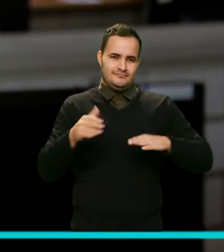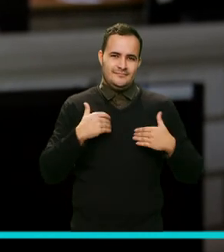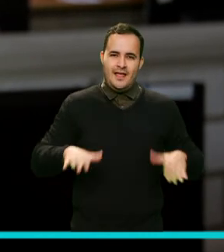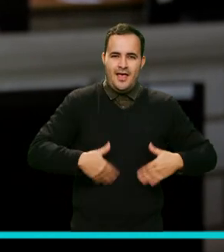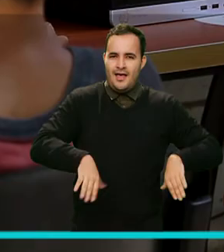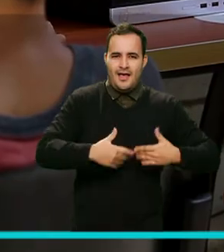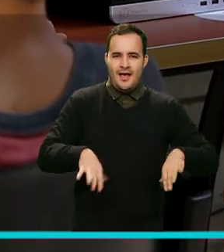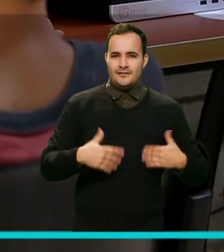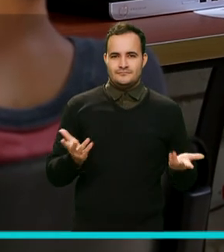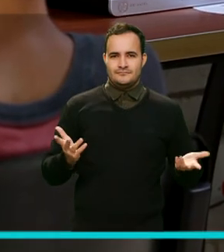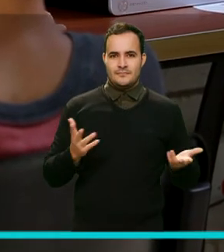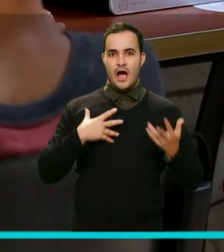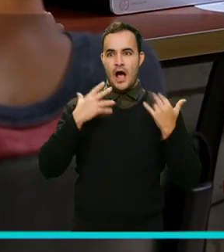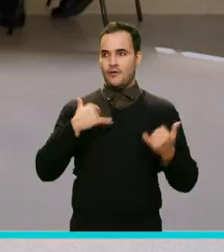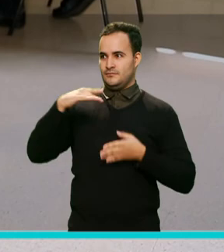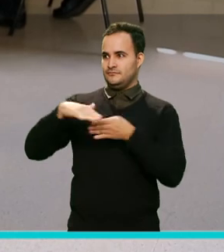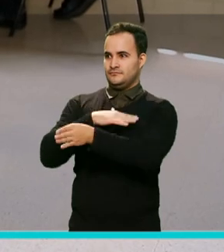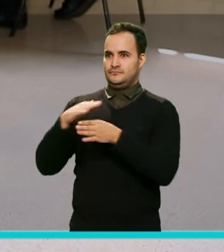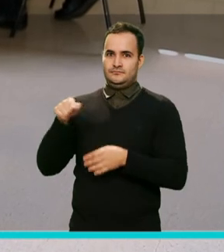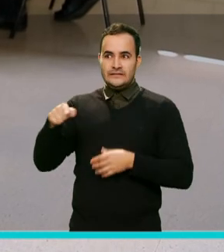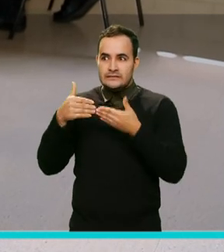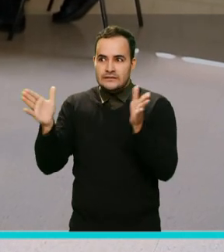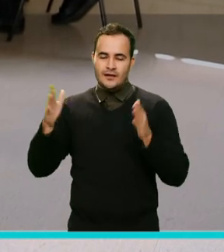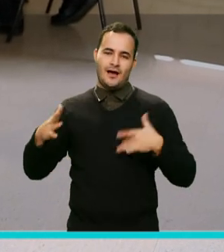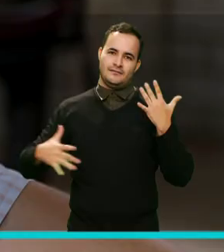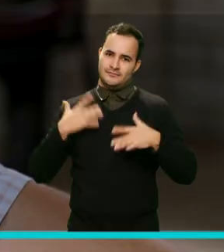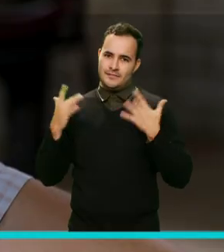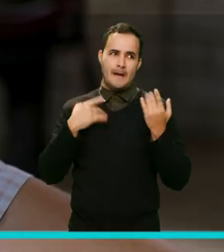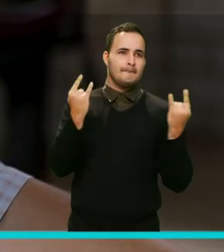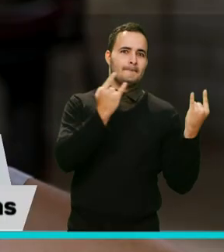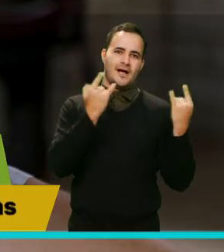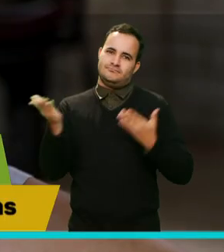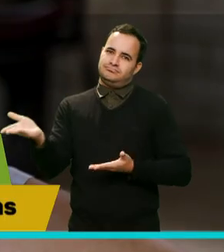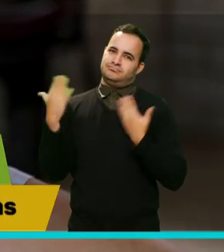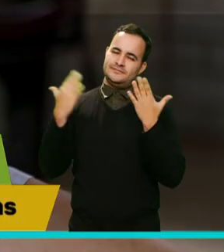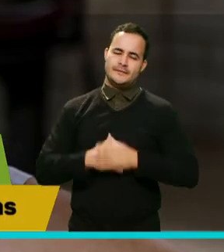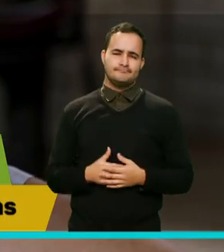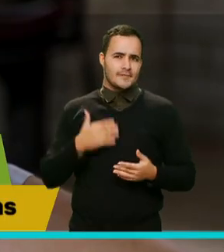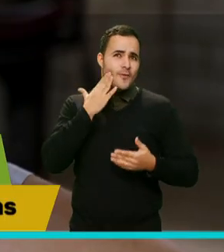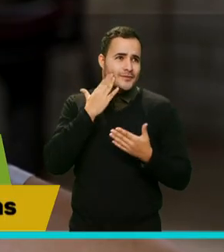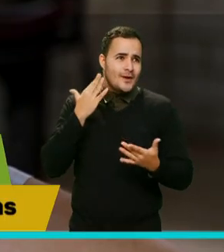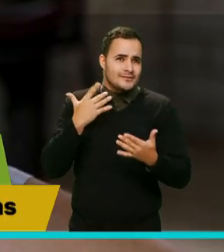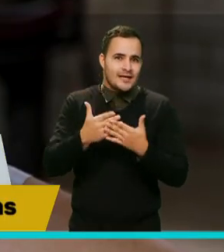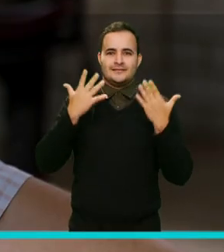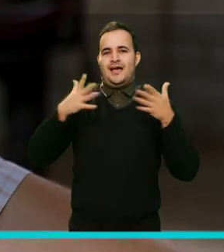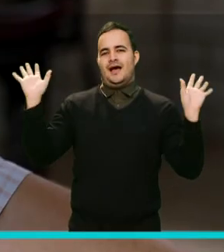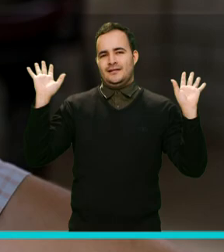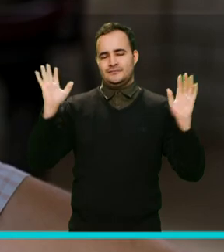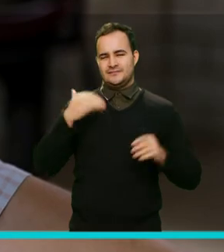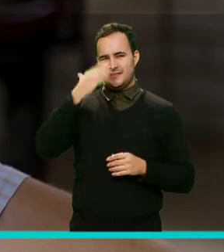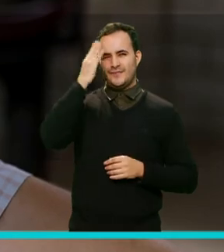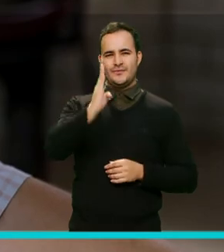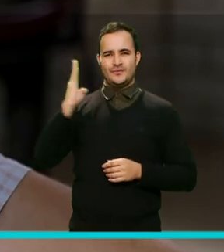entonces pues aquí vengo y me distraigo un rato. Estaba uno esperando este momento porque la